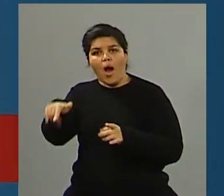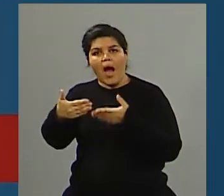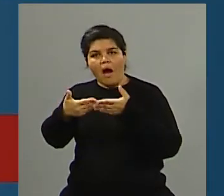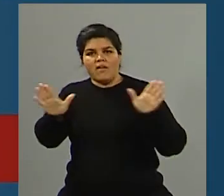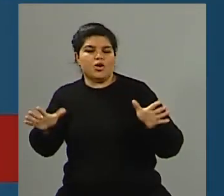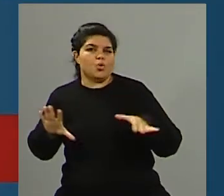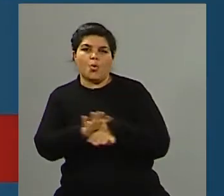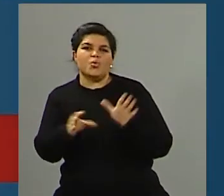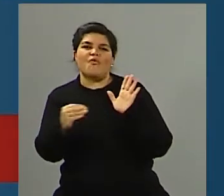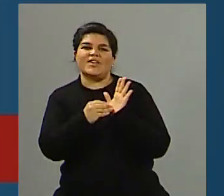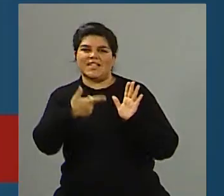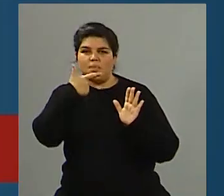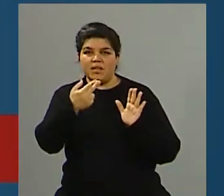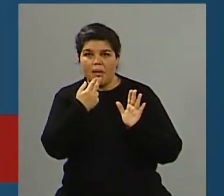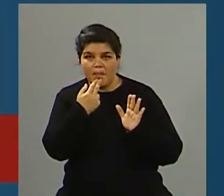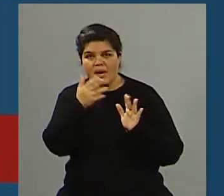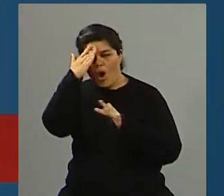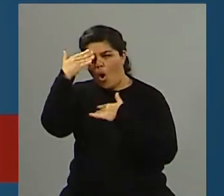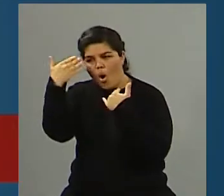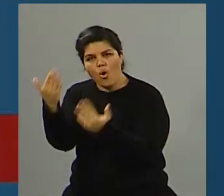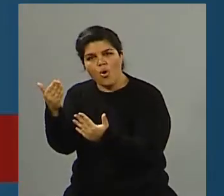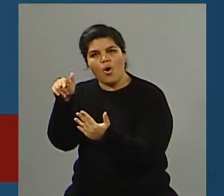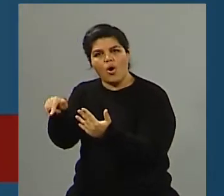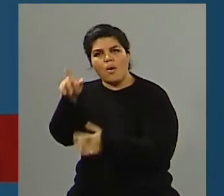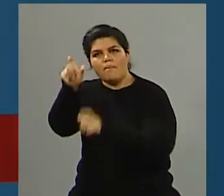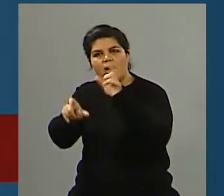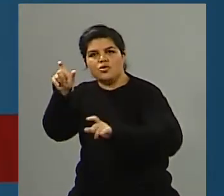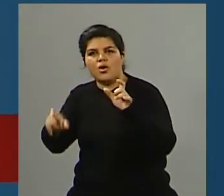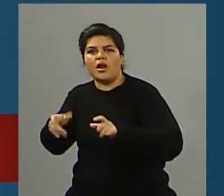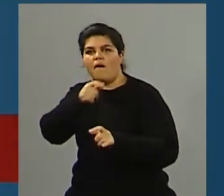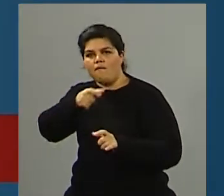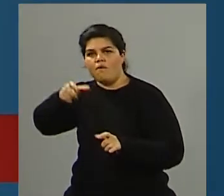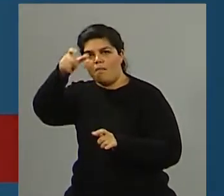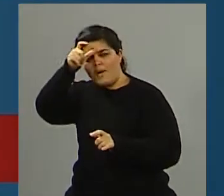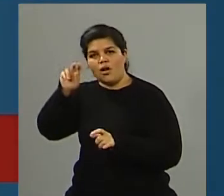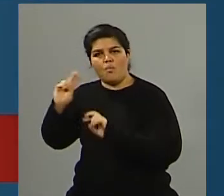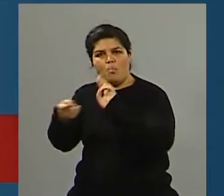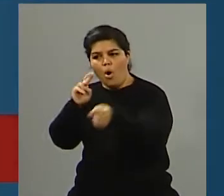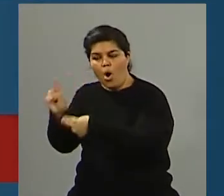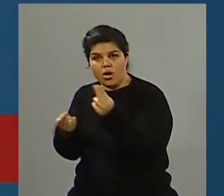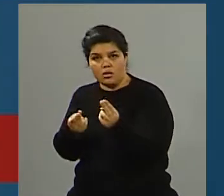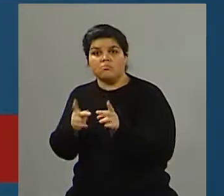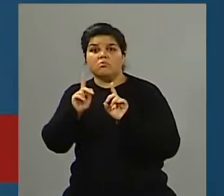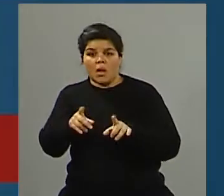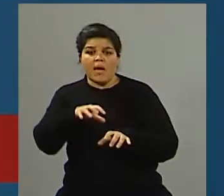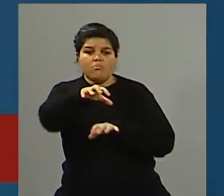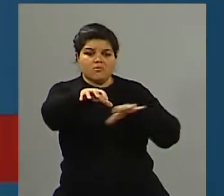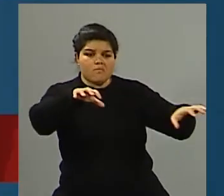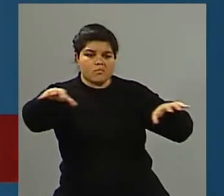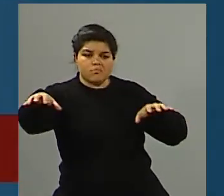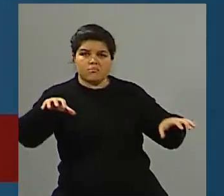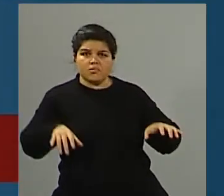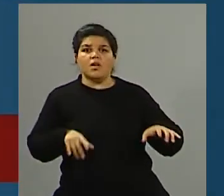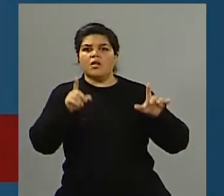bueno, la gente va, le rinde honores, y obviamente los otros cuarteles bomberos también vienen a este cuartel